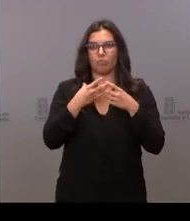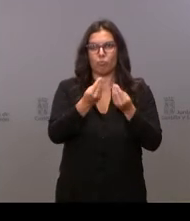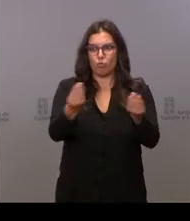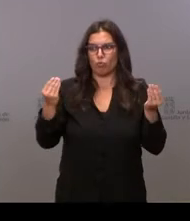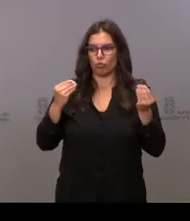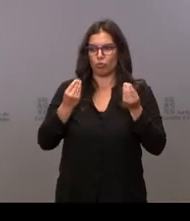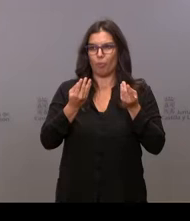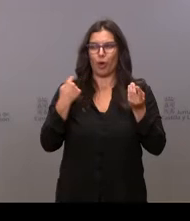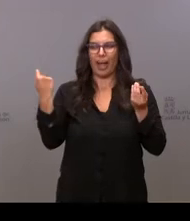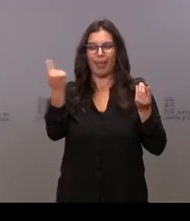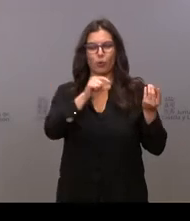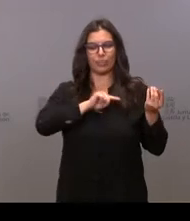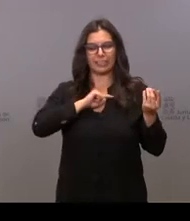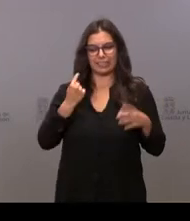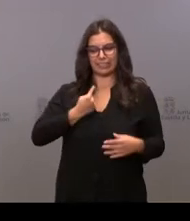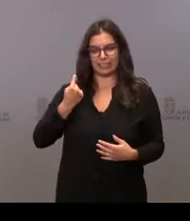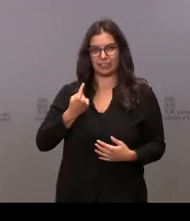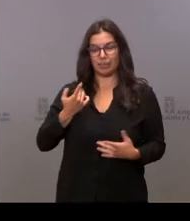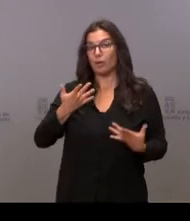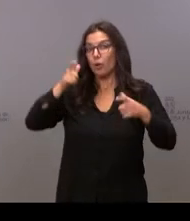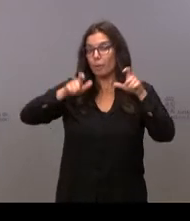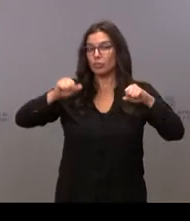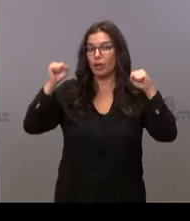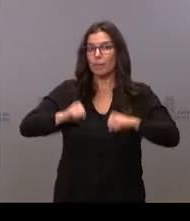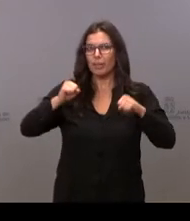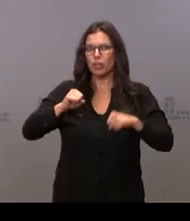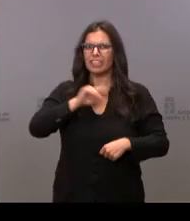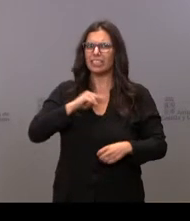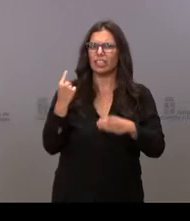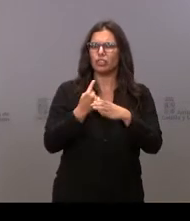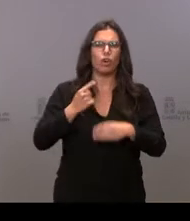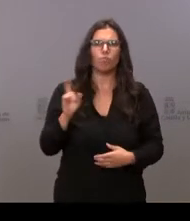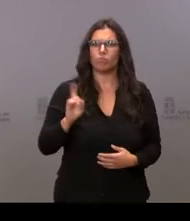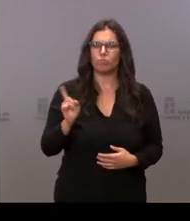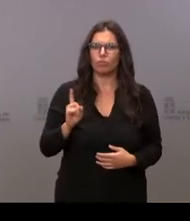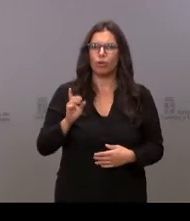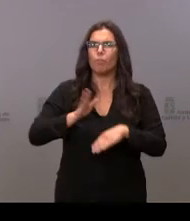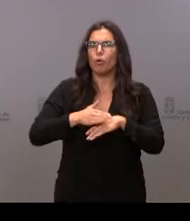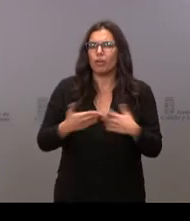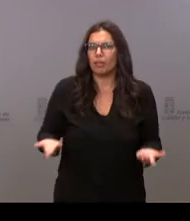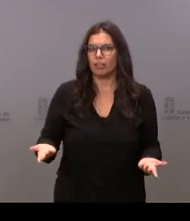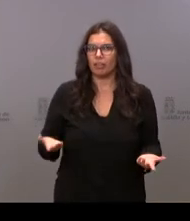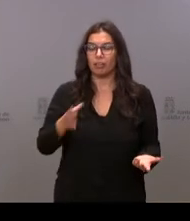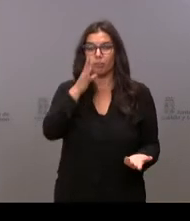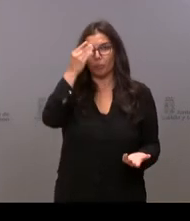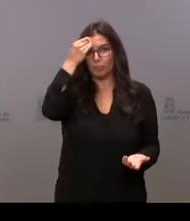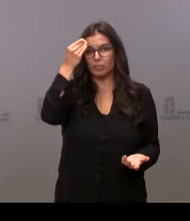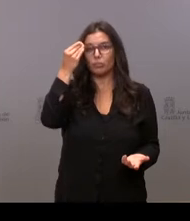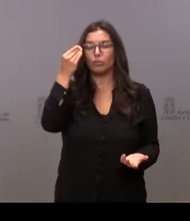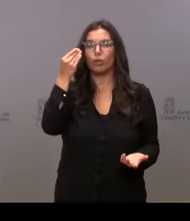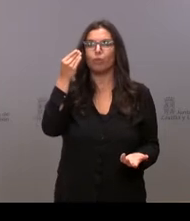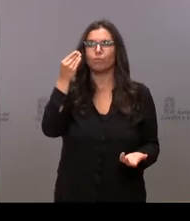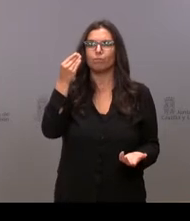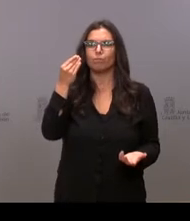ser personas mayores no tenemos por qué sentirnos solos, porque pienso que podemos